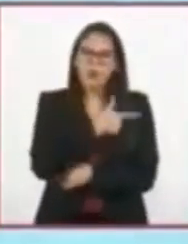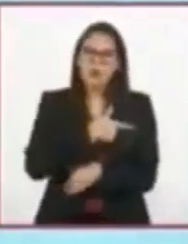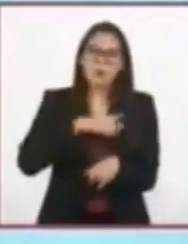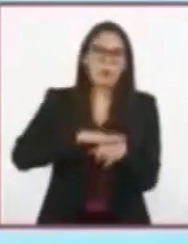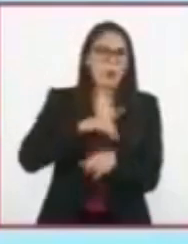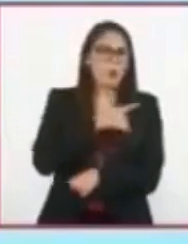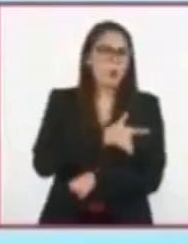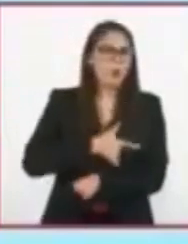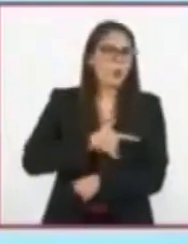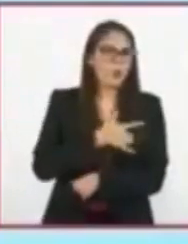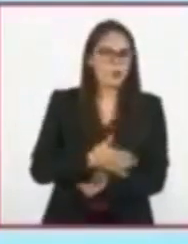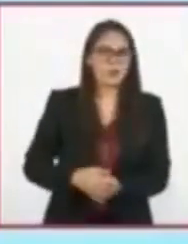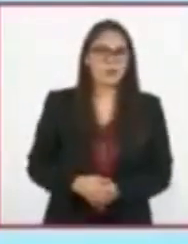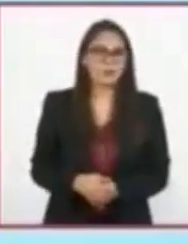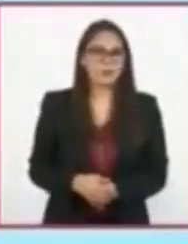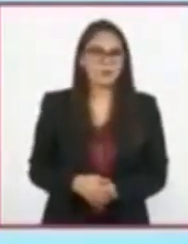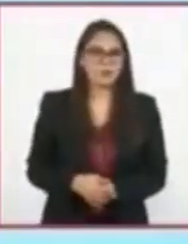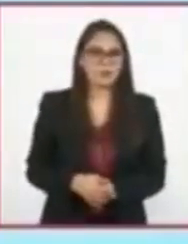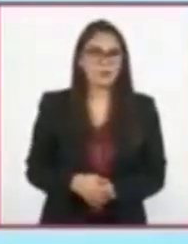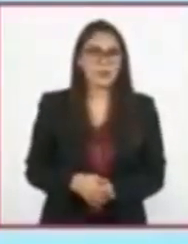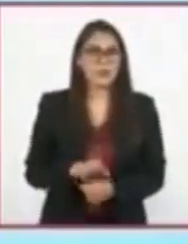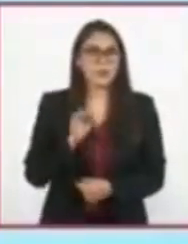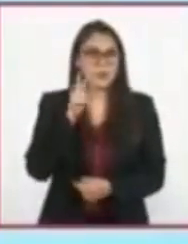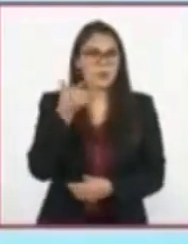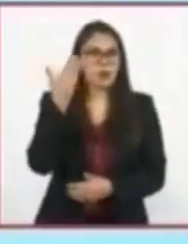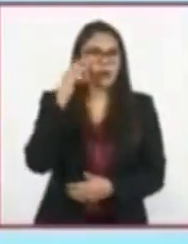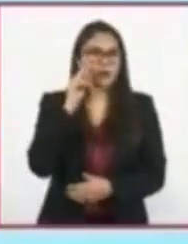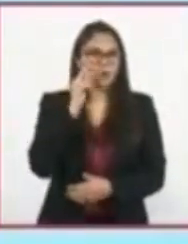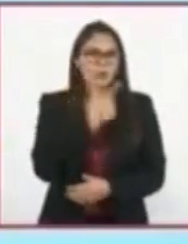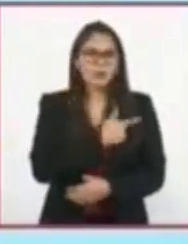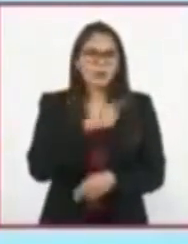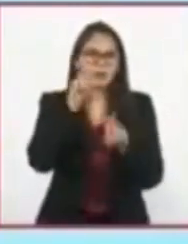¿Alguna vez les ha pasado que les gusta mucho un texto?